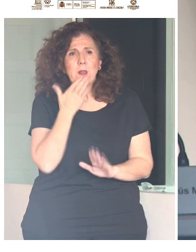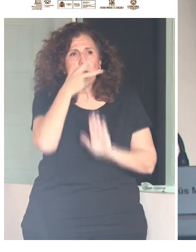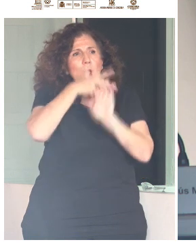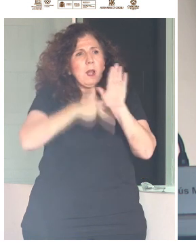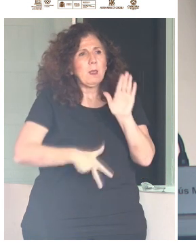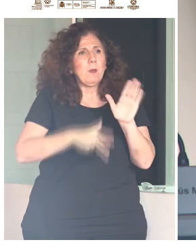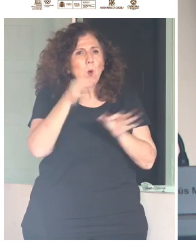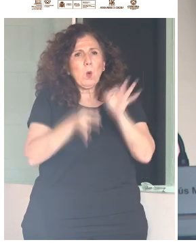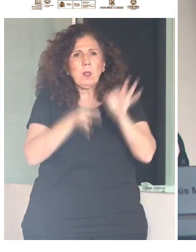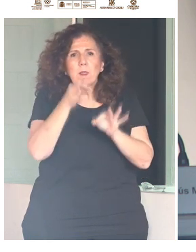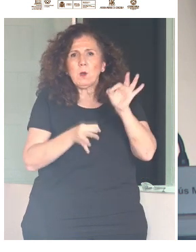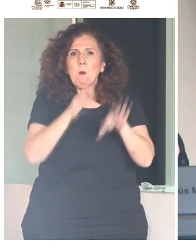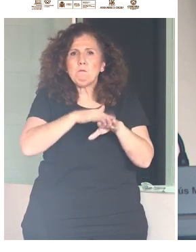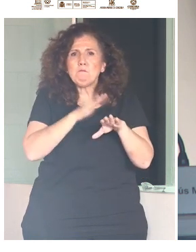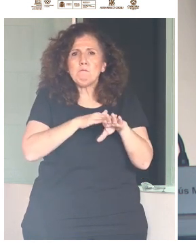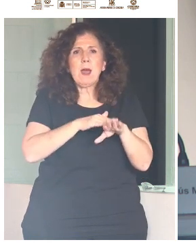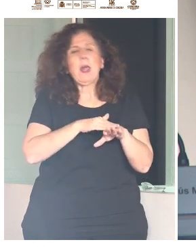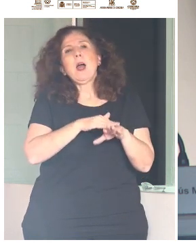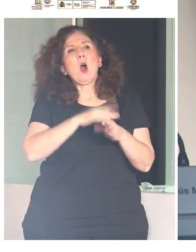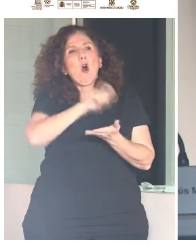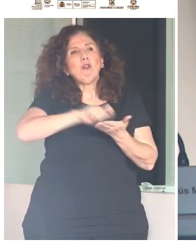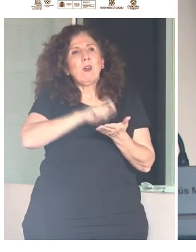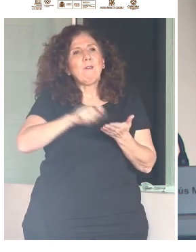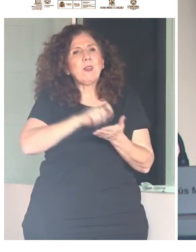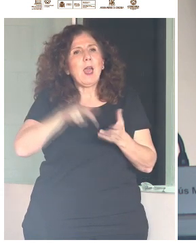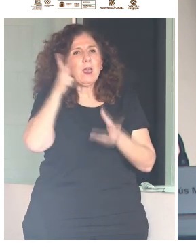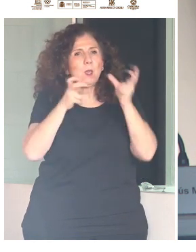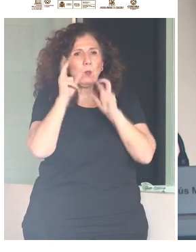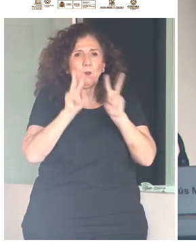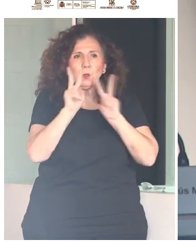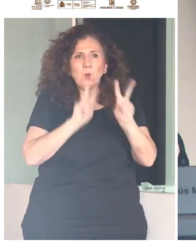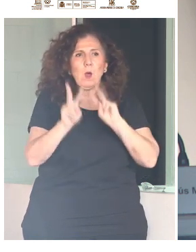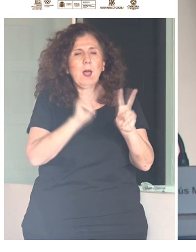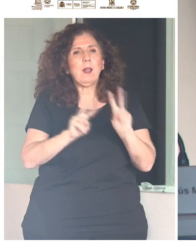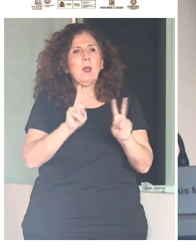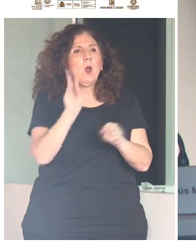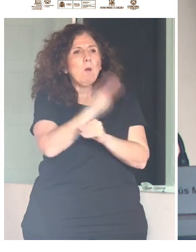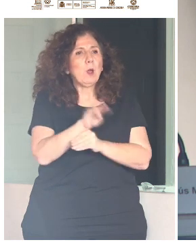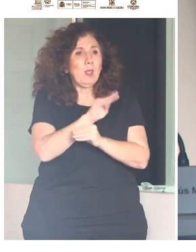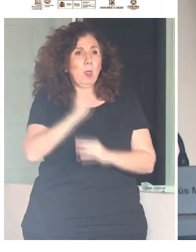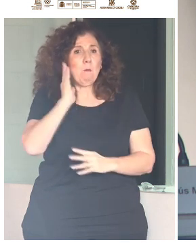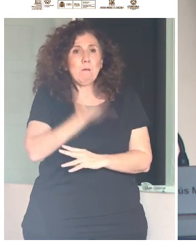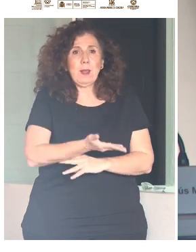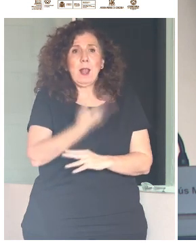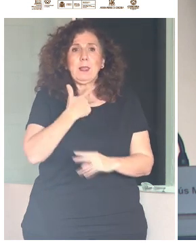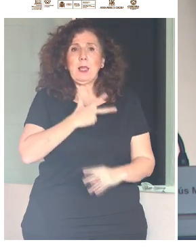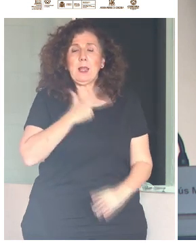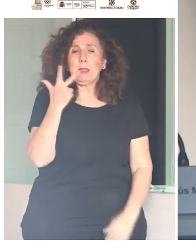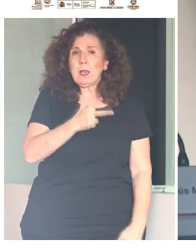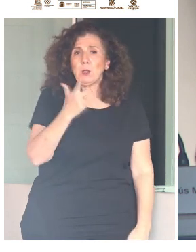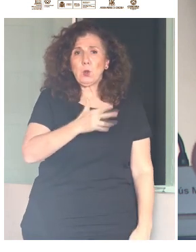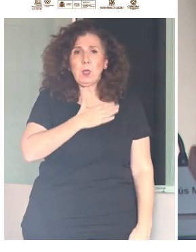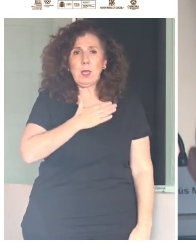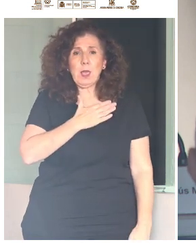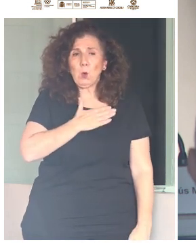la cineomagotografía y de lo audiovisual, la administración cultural, la protección penal del derecho de autor, los